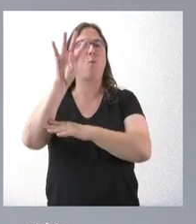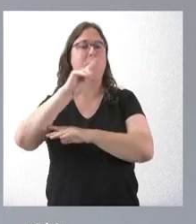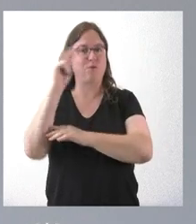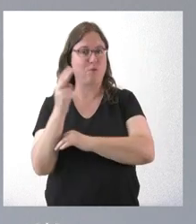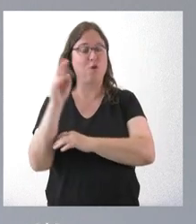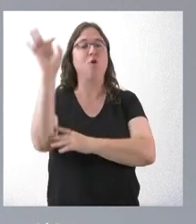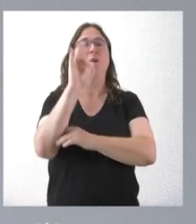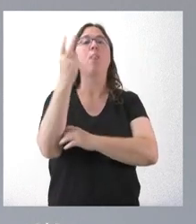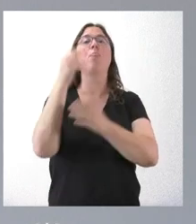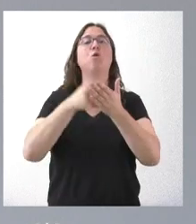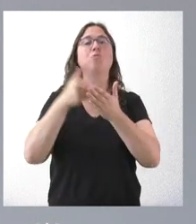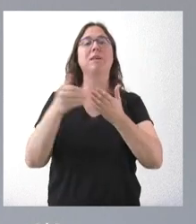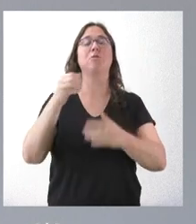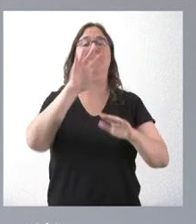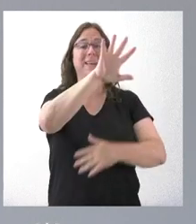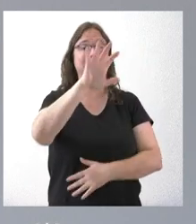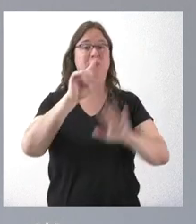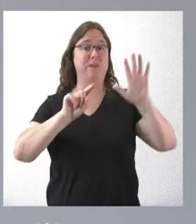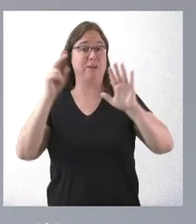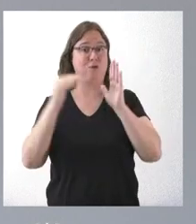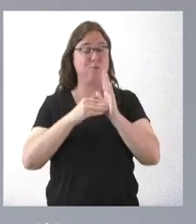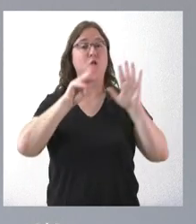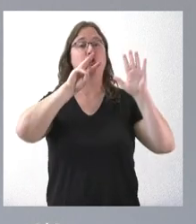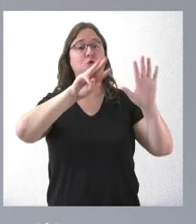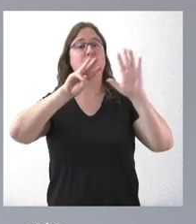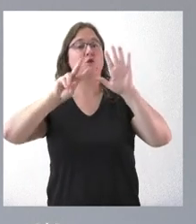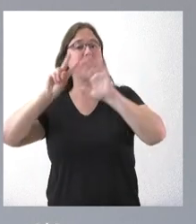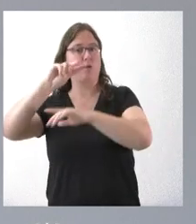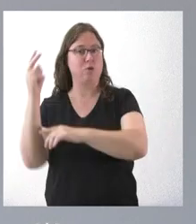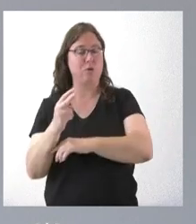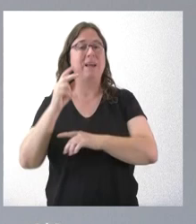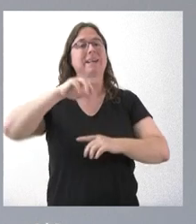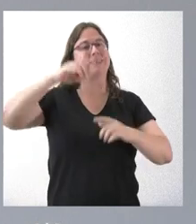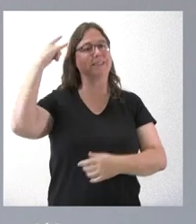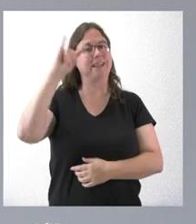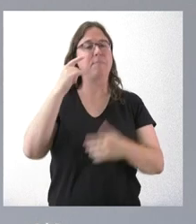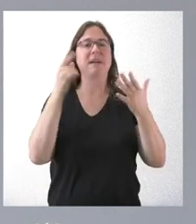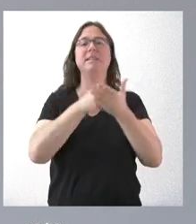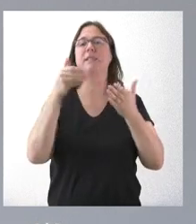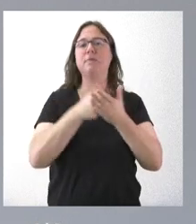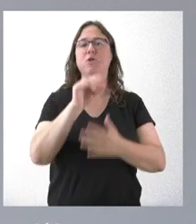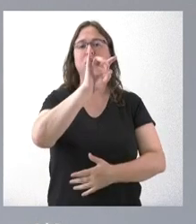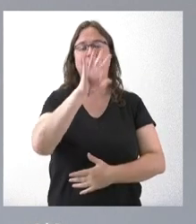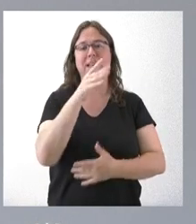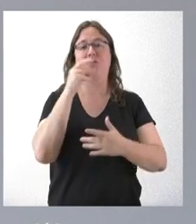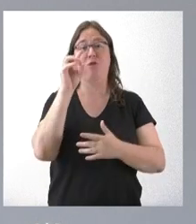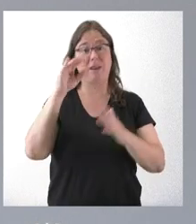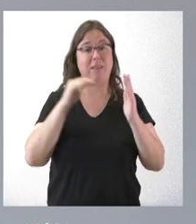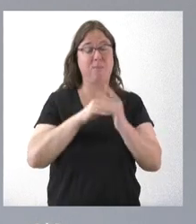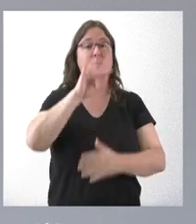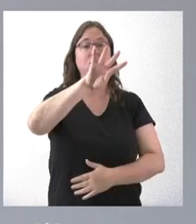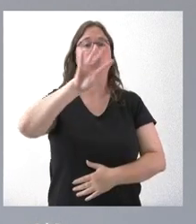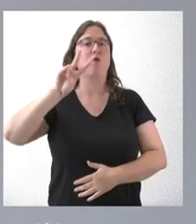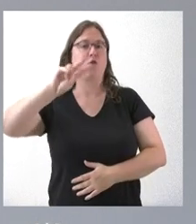en Palencia 2.562.892 euros, en Salamanca 6.513.442 euros,